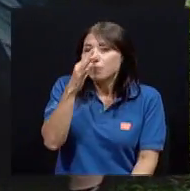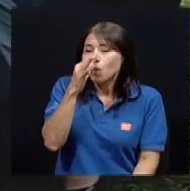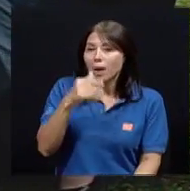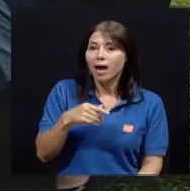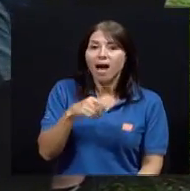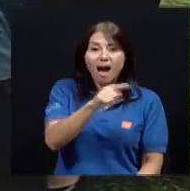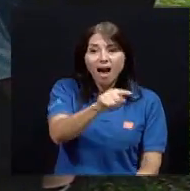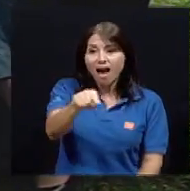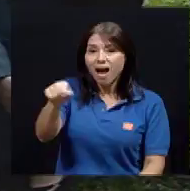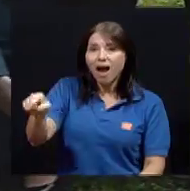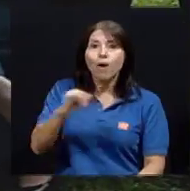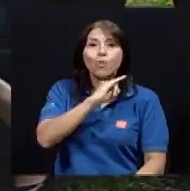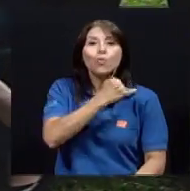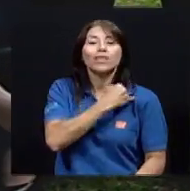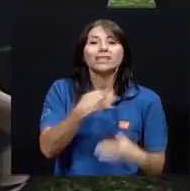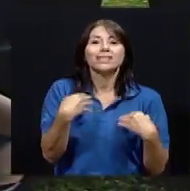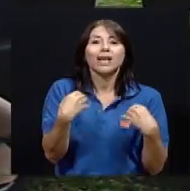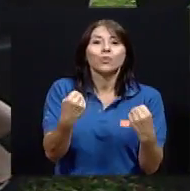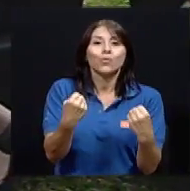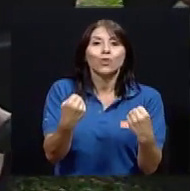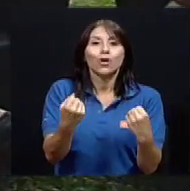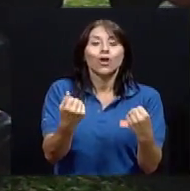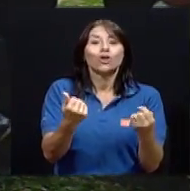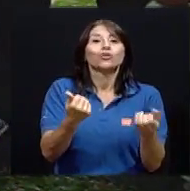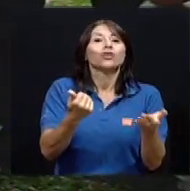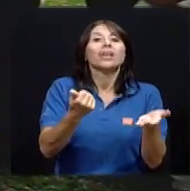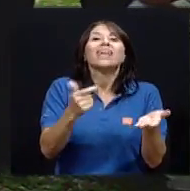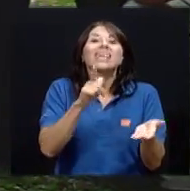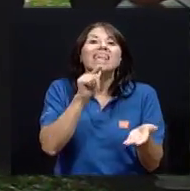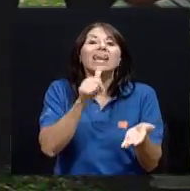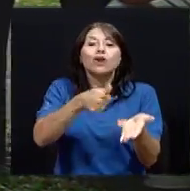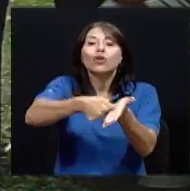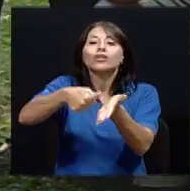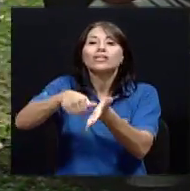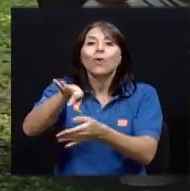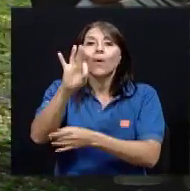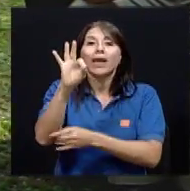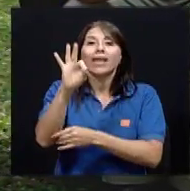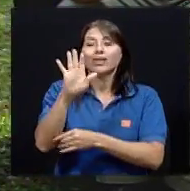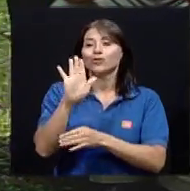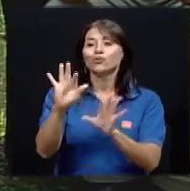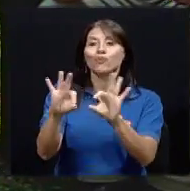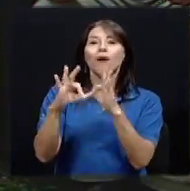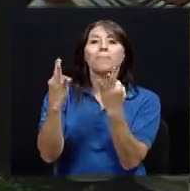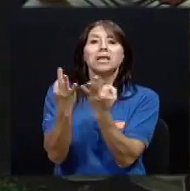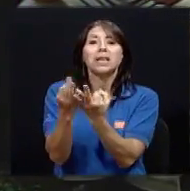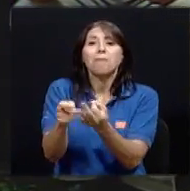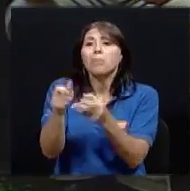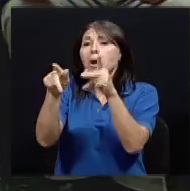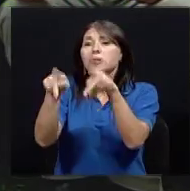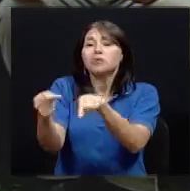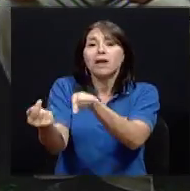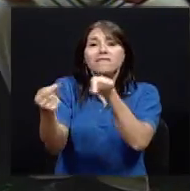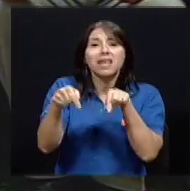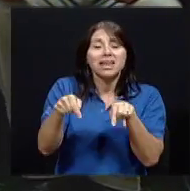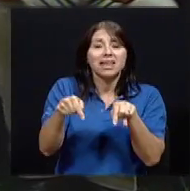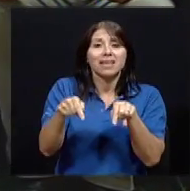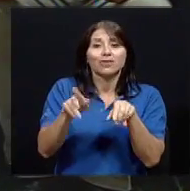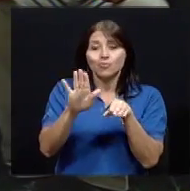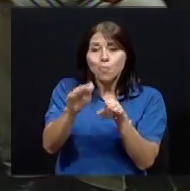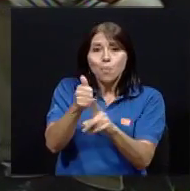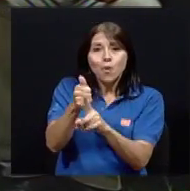juntas de salud son electas con los votos de los familiares, de la gente que llegue, ¿verdad? O sea, realmente la gente no participa.